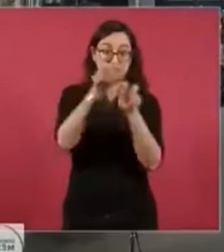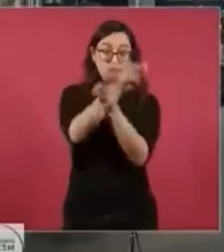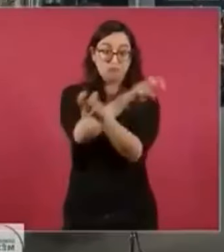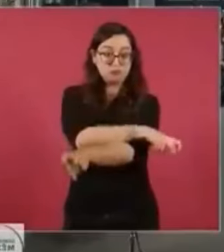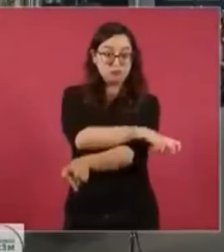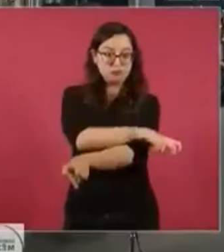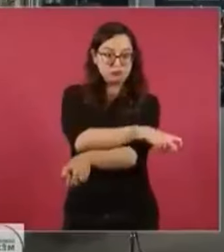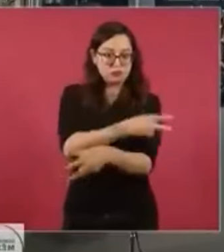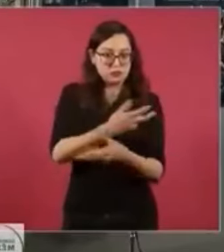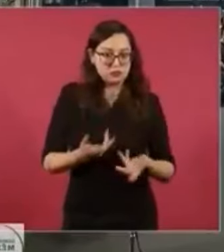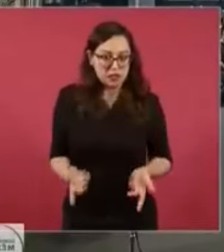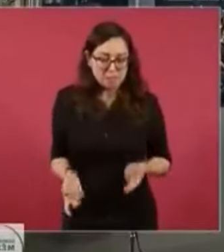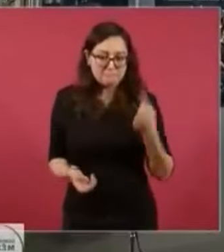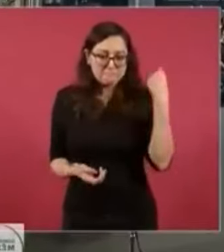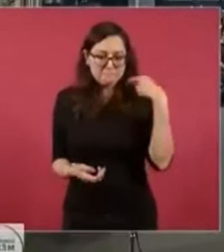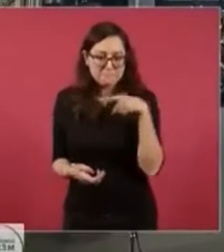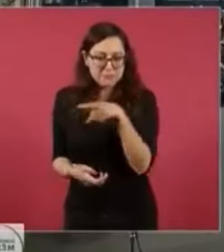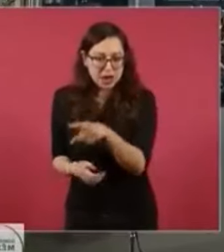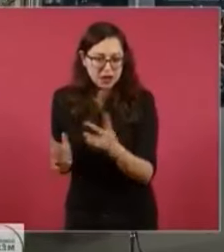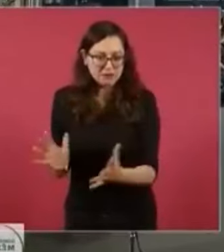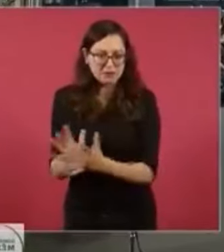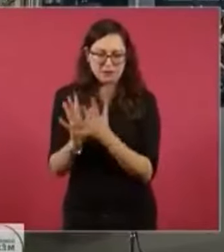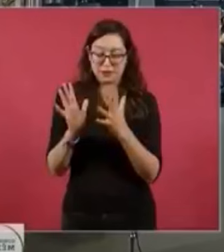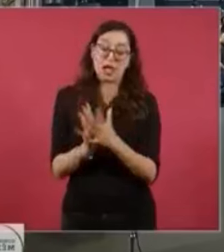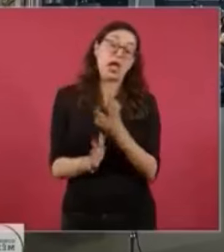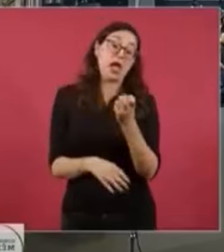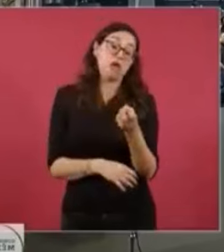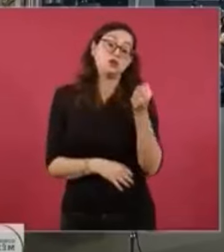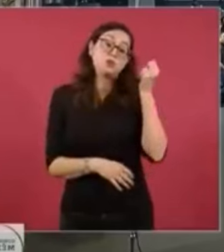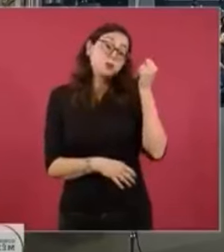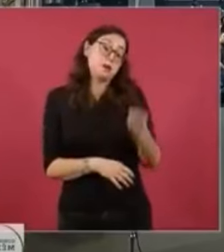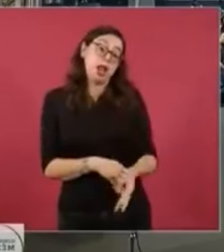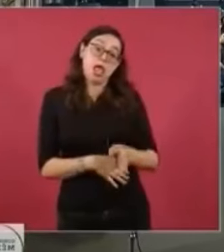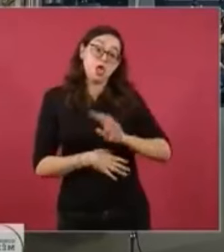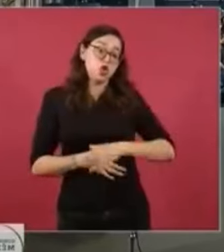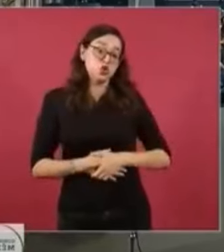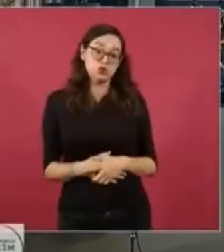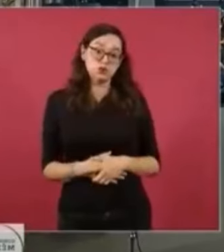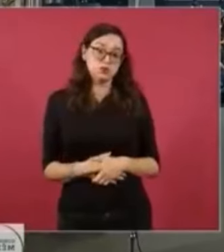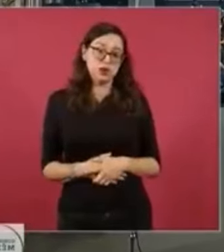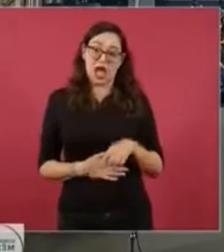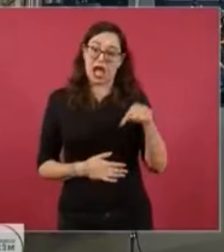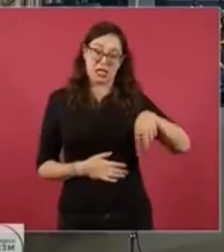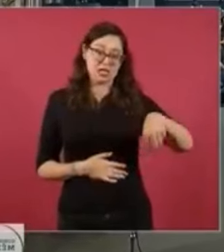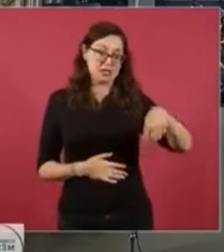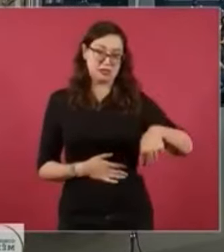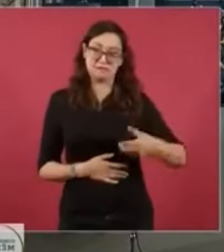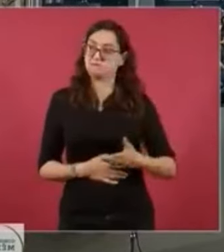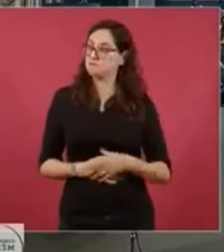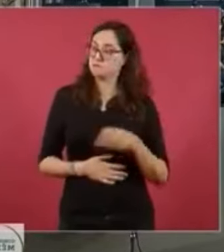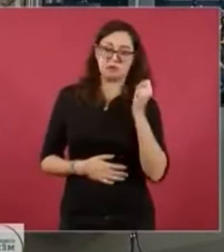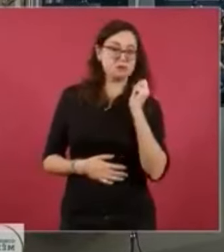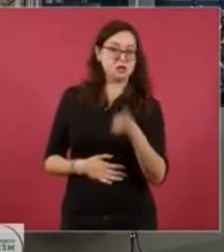esquina y la pusieron a ella, entonces esos privilegios se dan aquí, presidente, en esta mañanera.